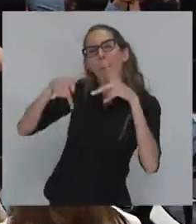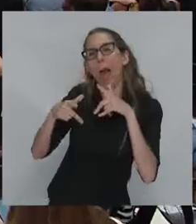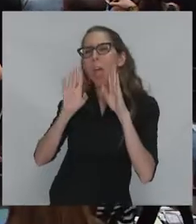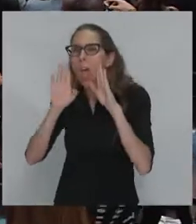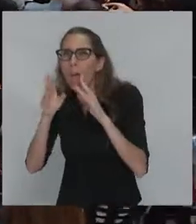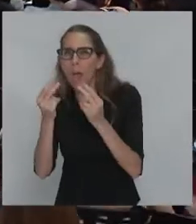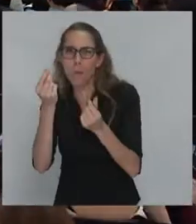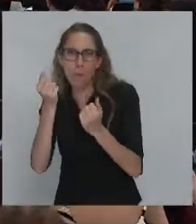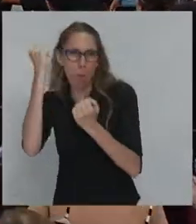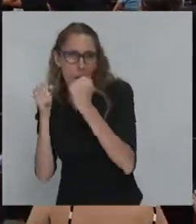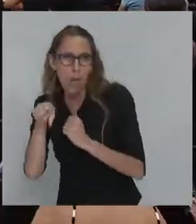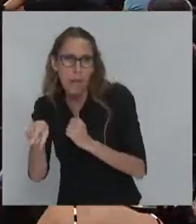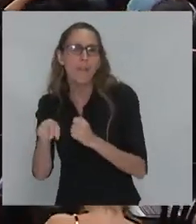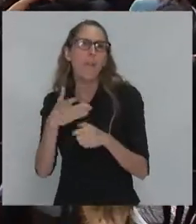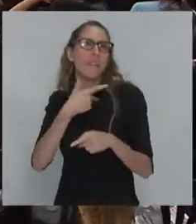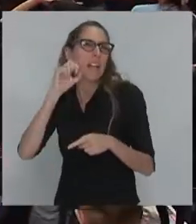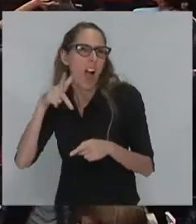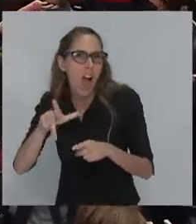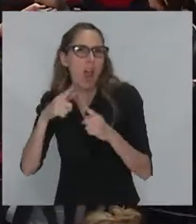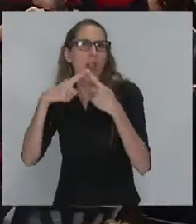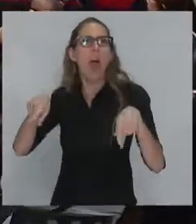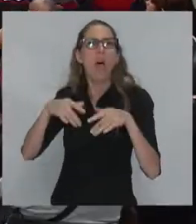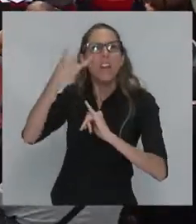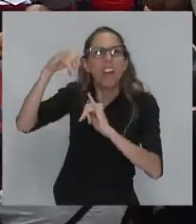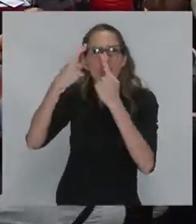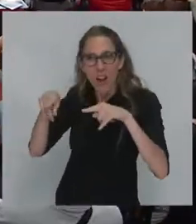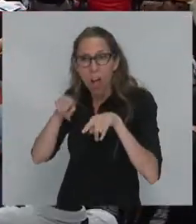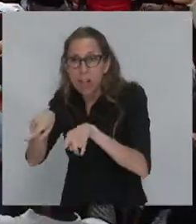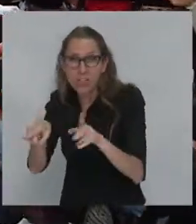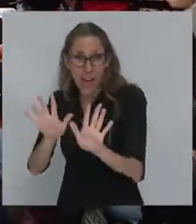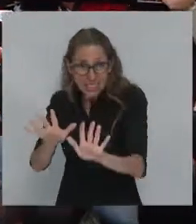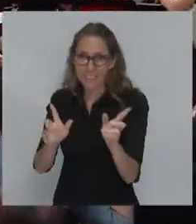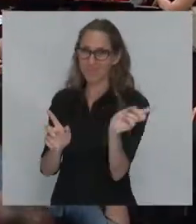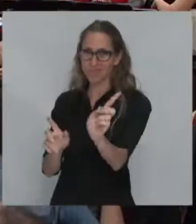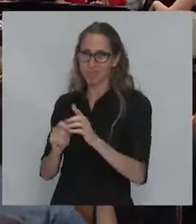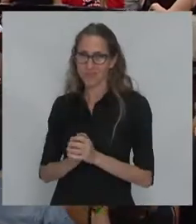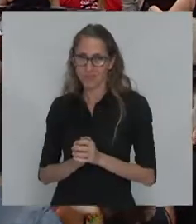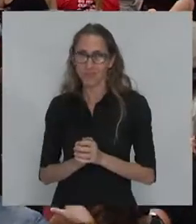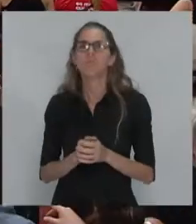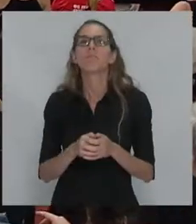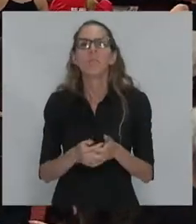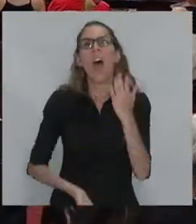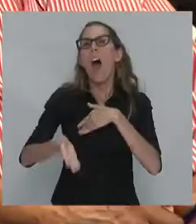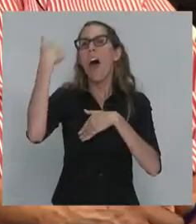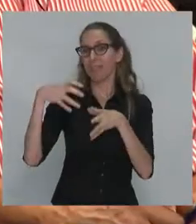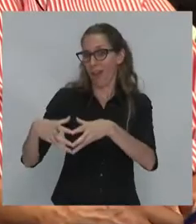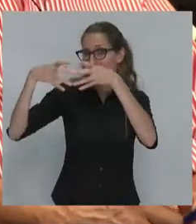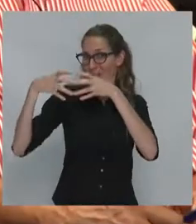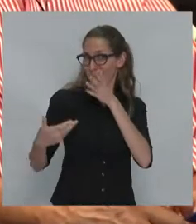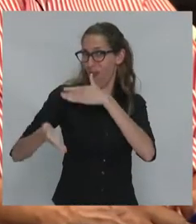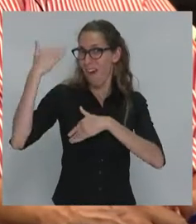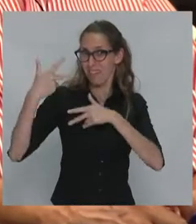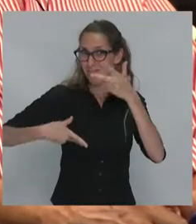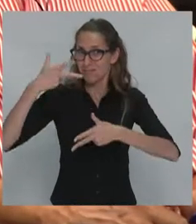de la política fiscal y de la política financiera. Y como hemos visto en la mesa anterior, toda la